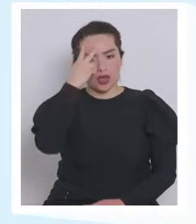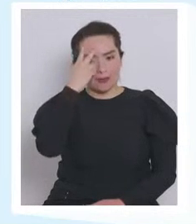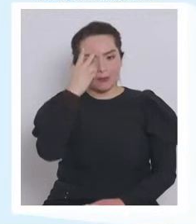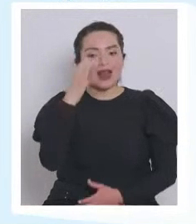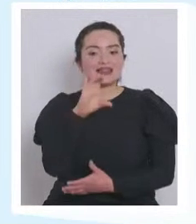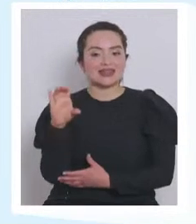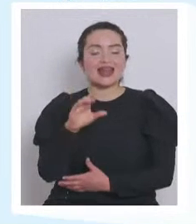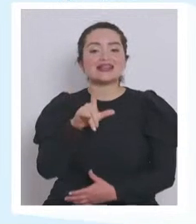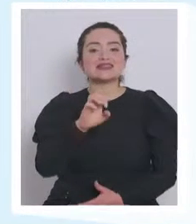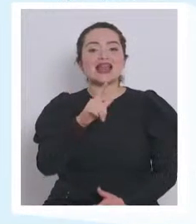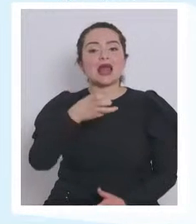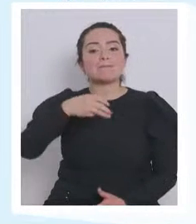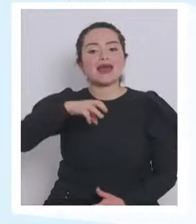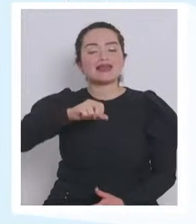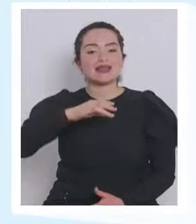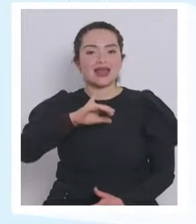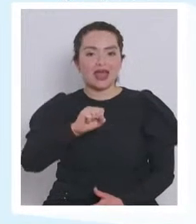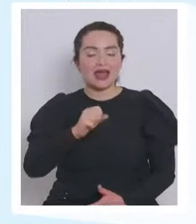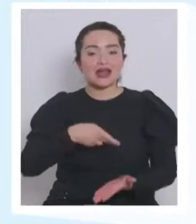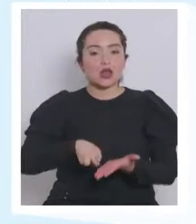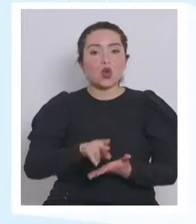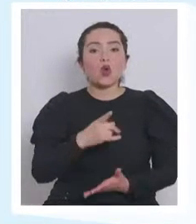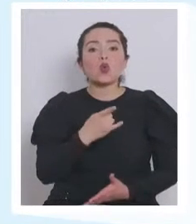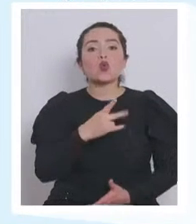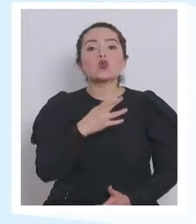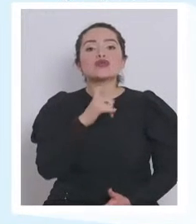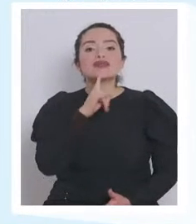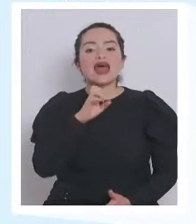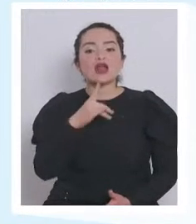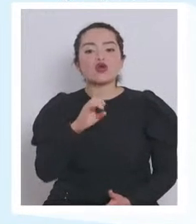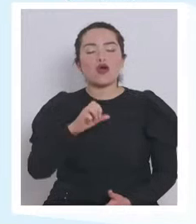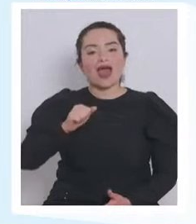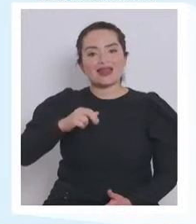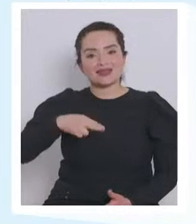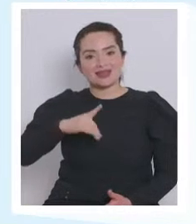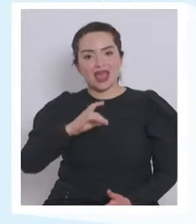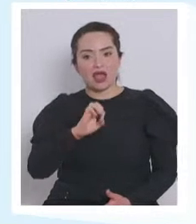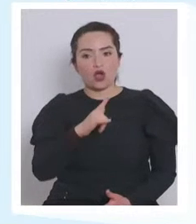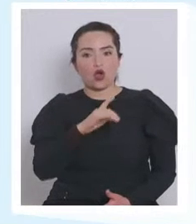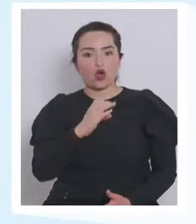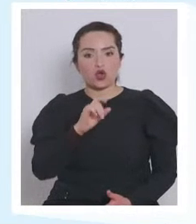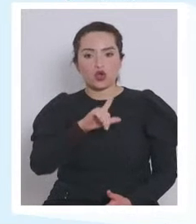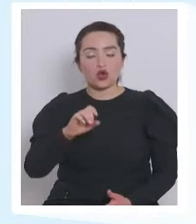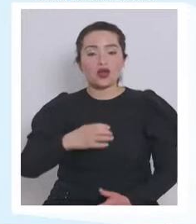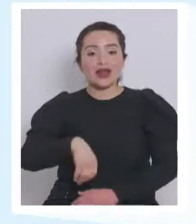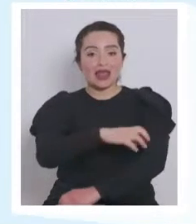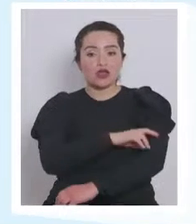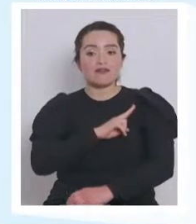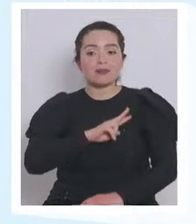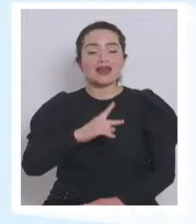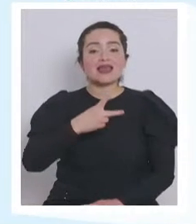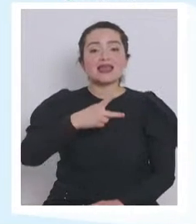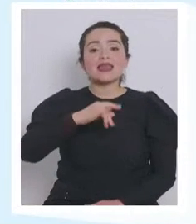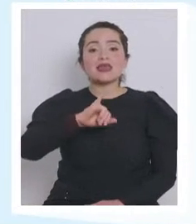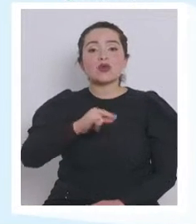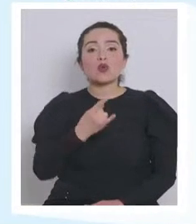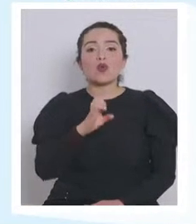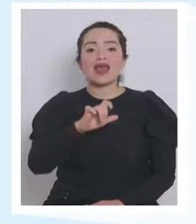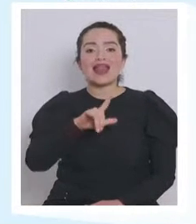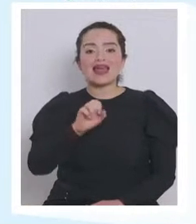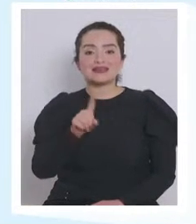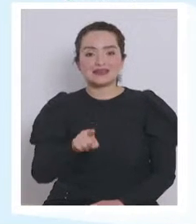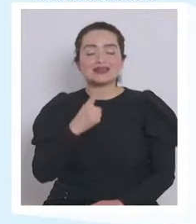Salamanca, Riurtado y Andacoyo. En la región de Valparaíso, Ijuelas y Quillota.